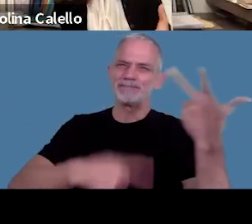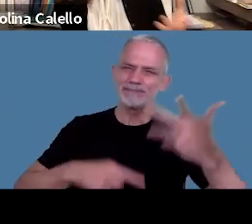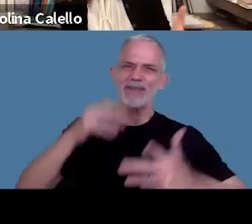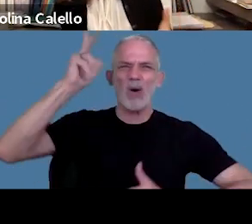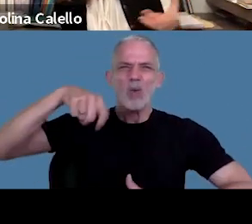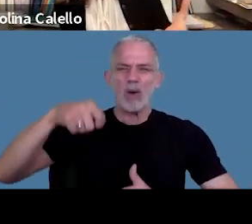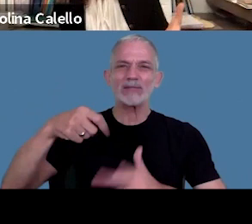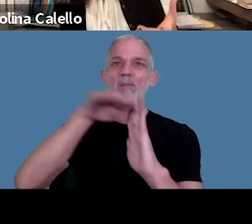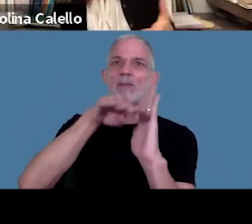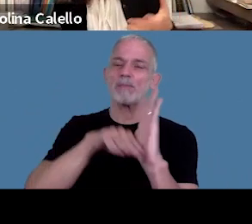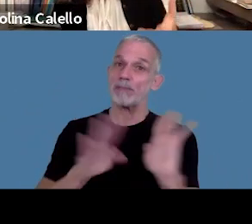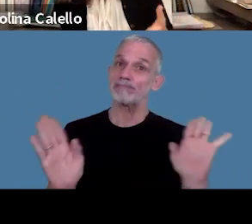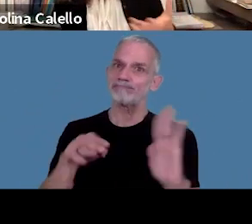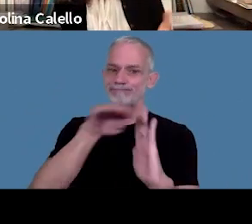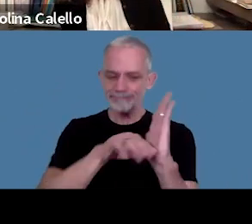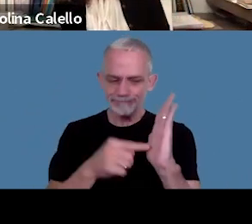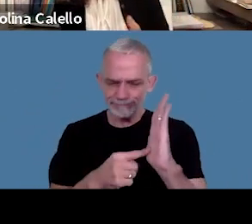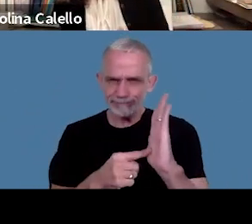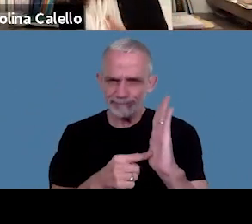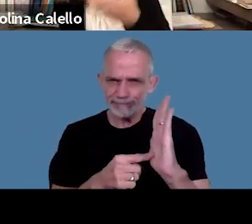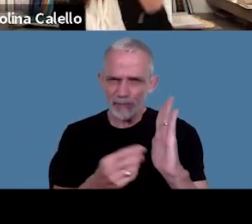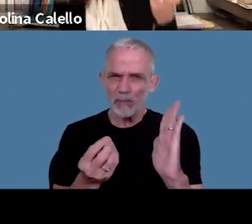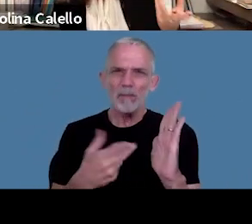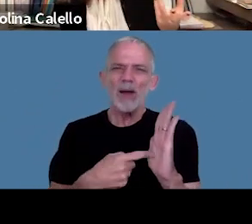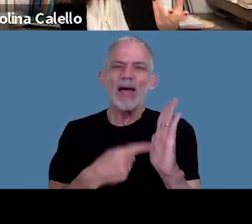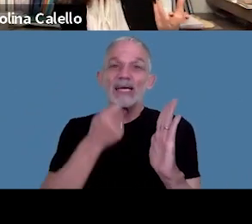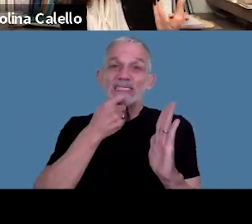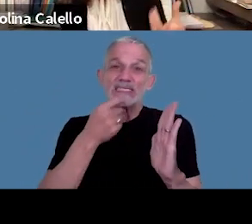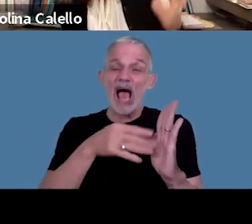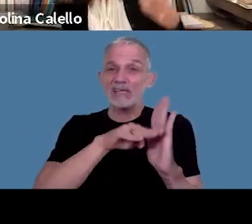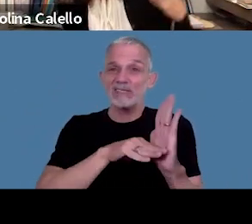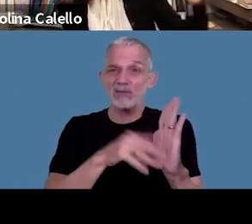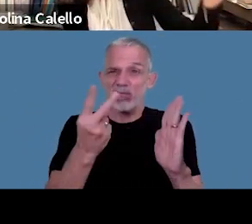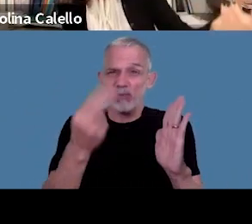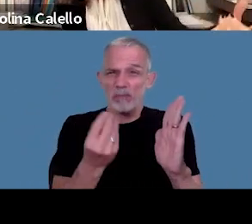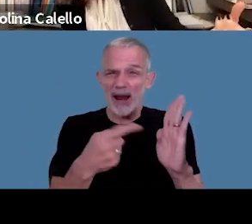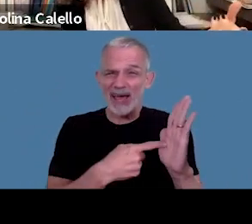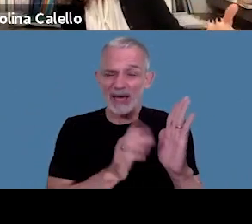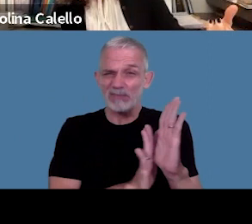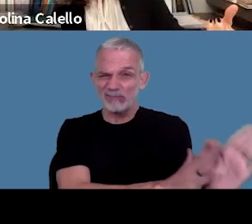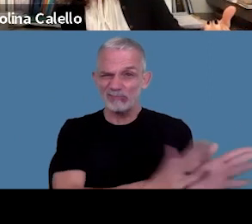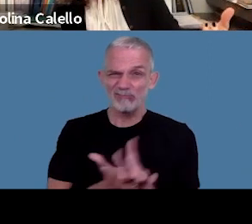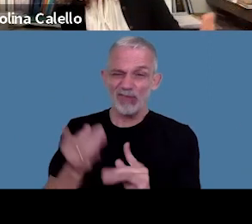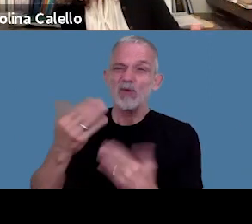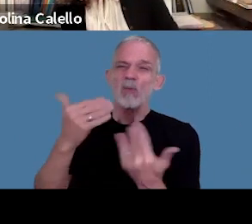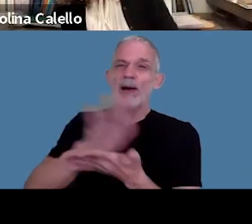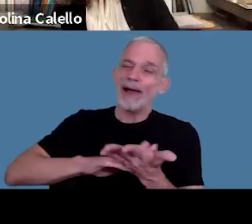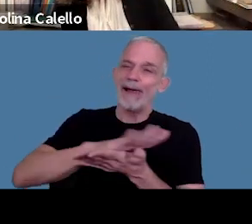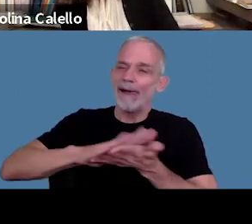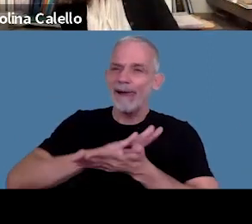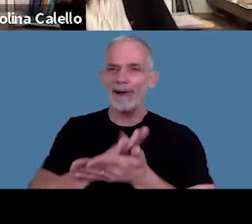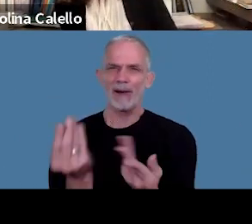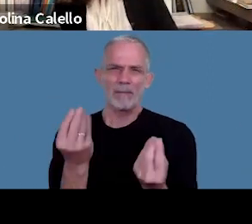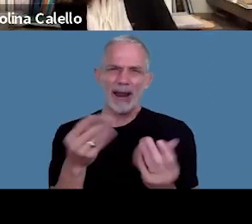realidad el procedimiento está hecho si no se convierte en letra muerta si siempre en definitiva lo puedo subsanar en otra